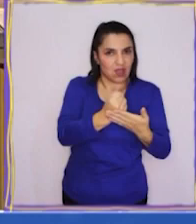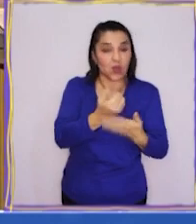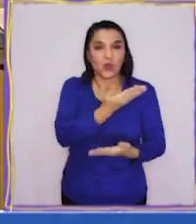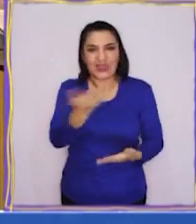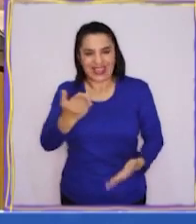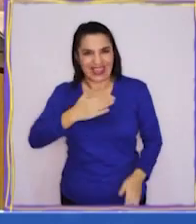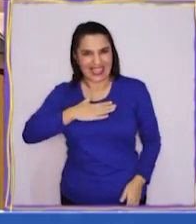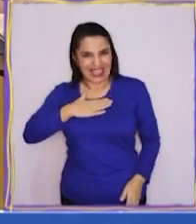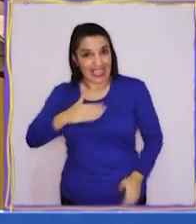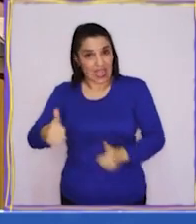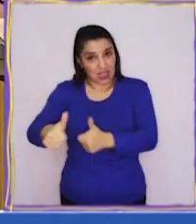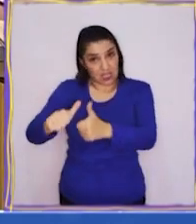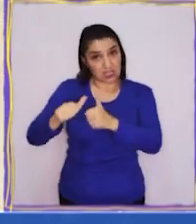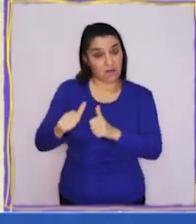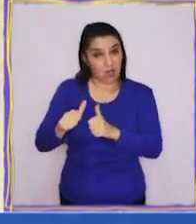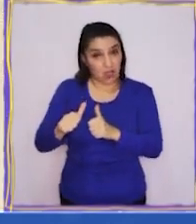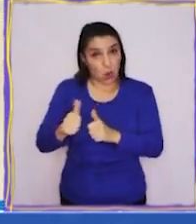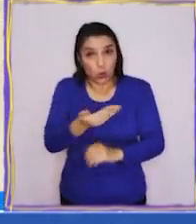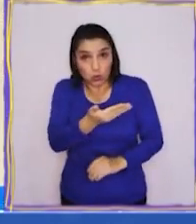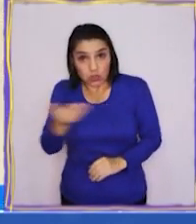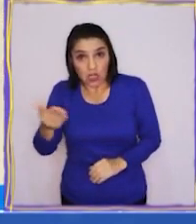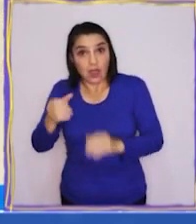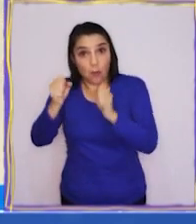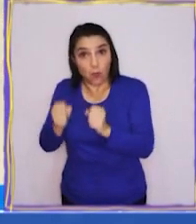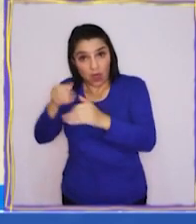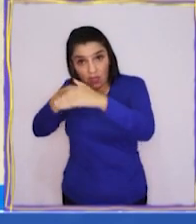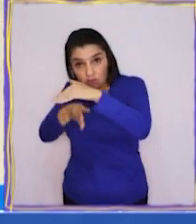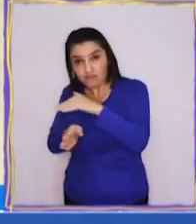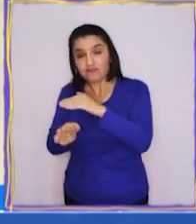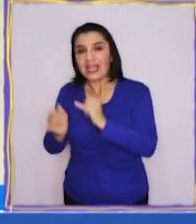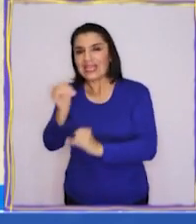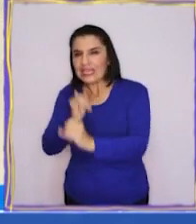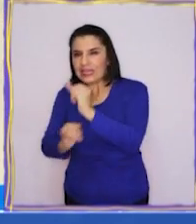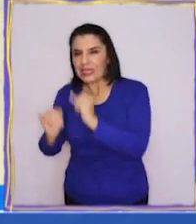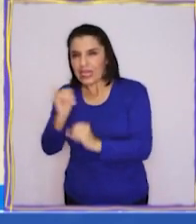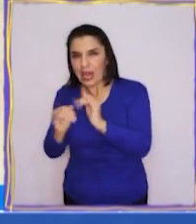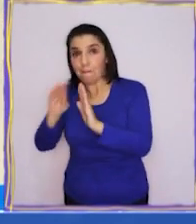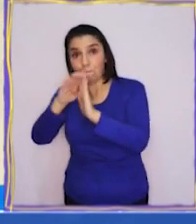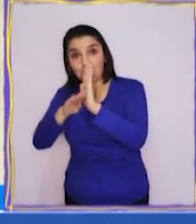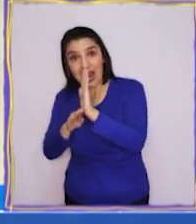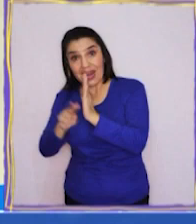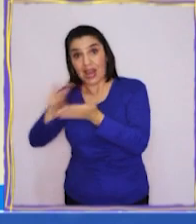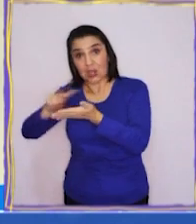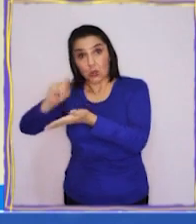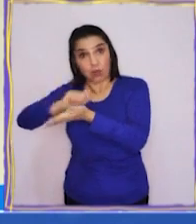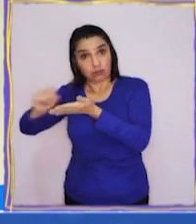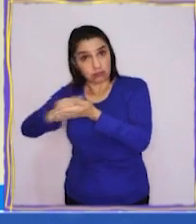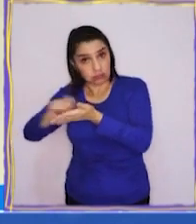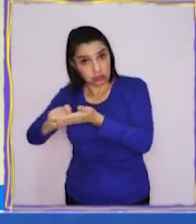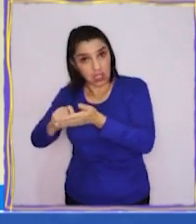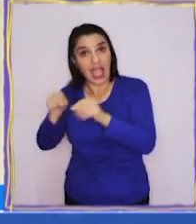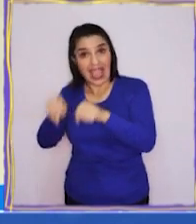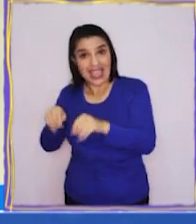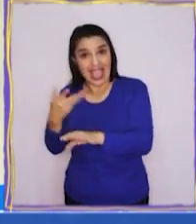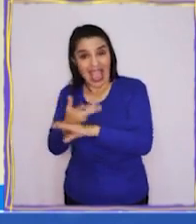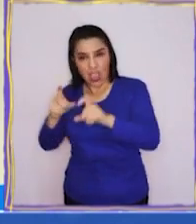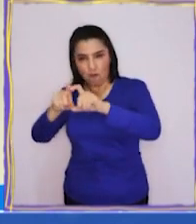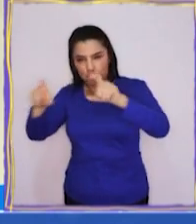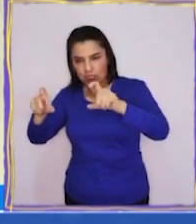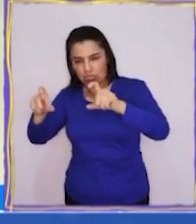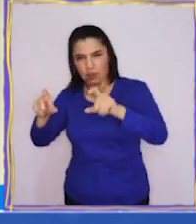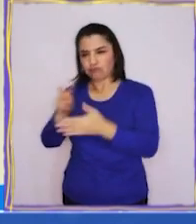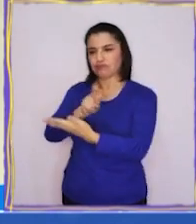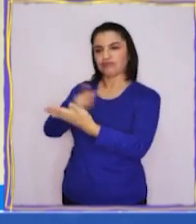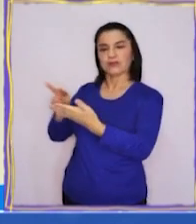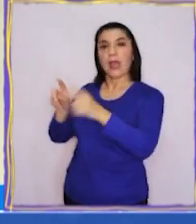Si ustedes quieren desafiarse a sí mismos, pueden entrar a la plataforma y buscar los planes de lectoescritura digital. Ahí hay fichas que te